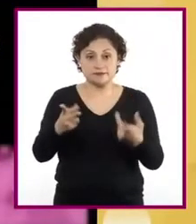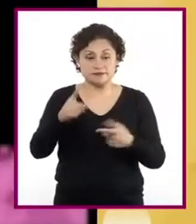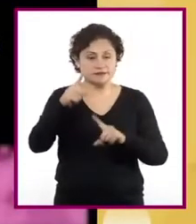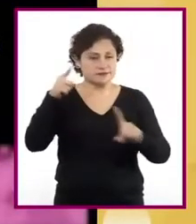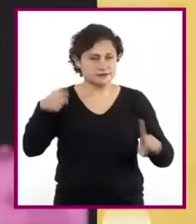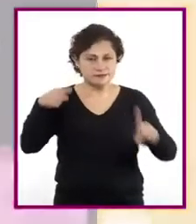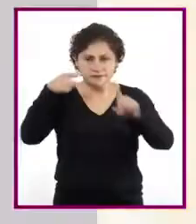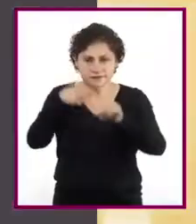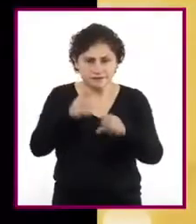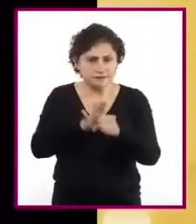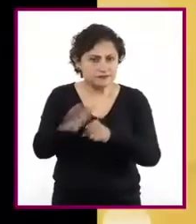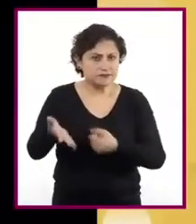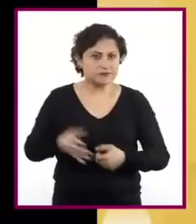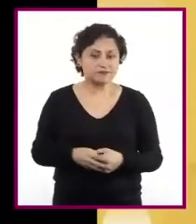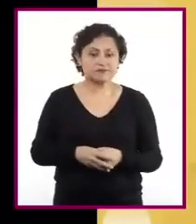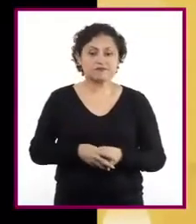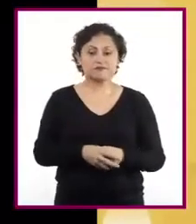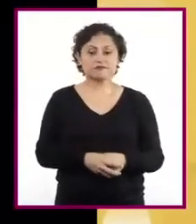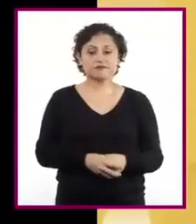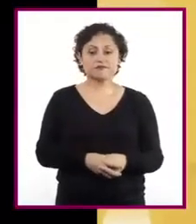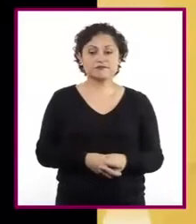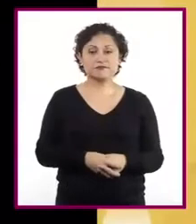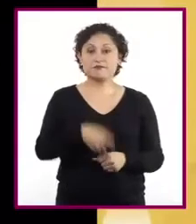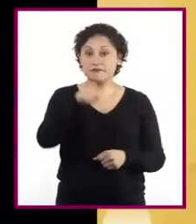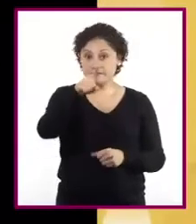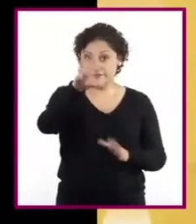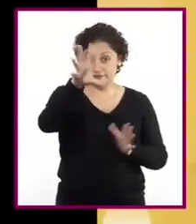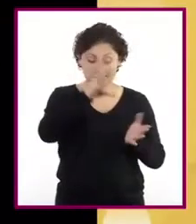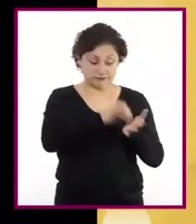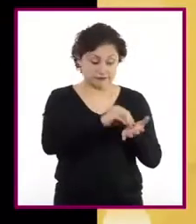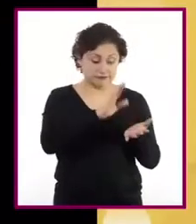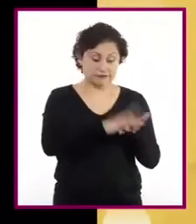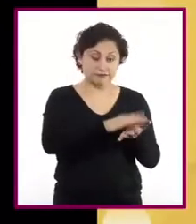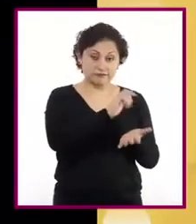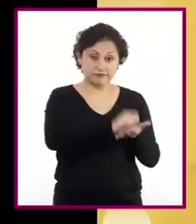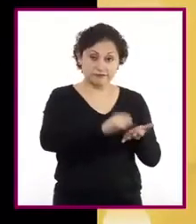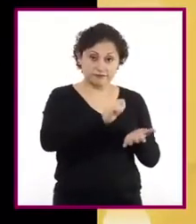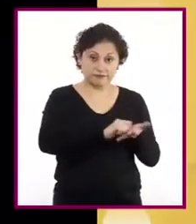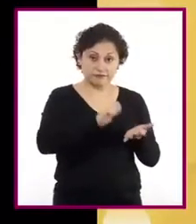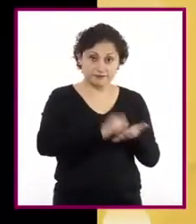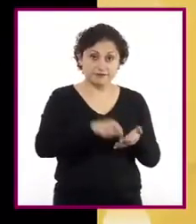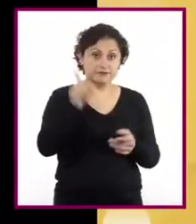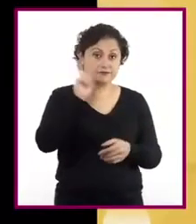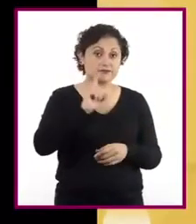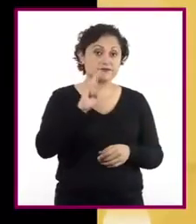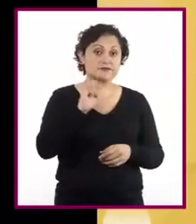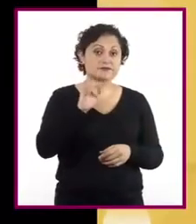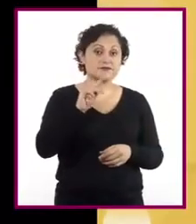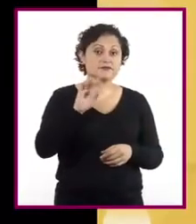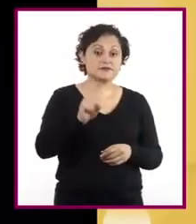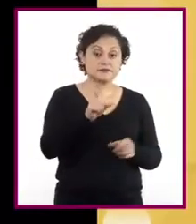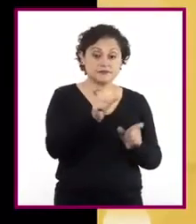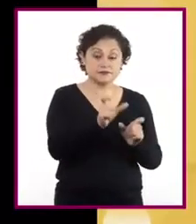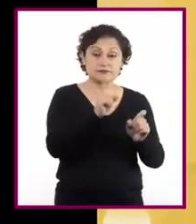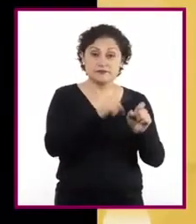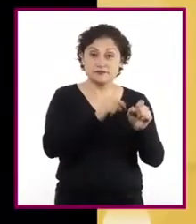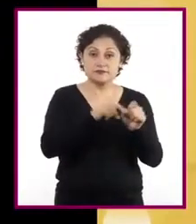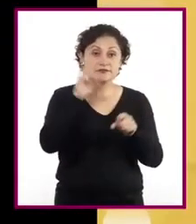hacer énfasis? Copien el texto sobre Benita y sustituyan las frases incidentales.